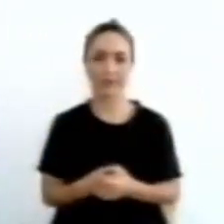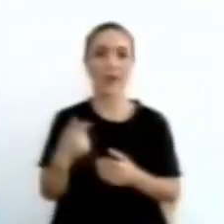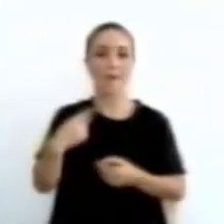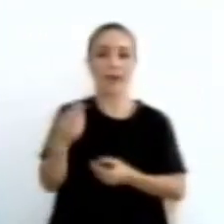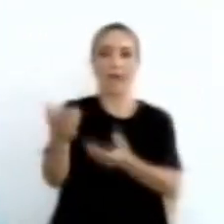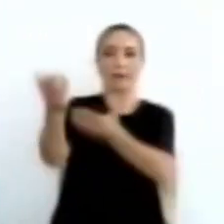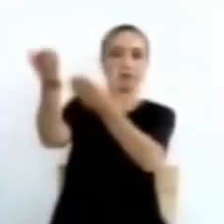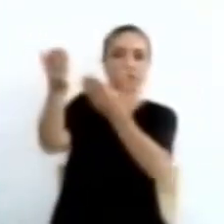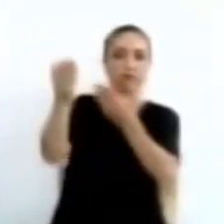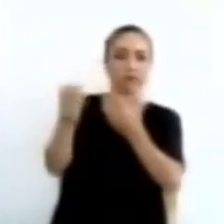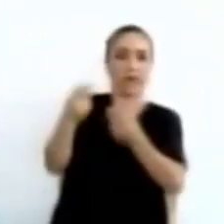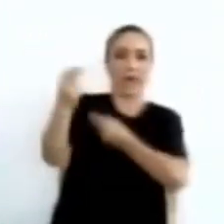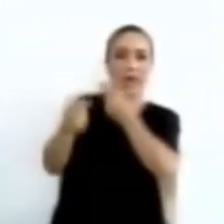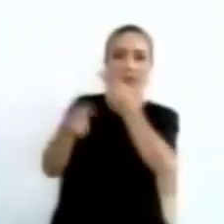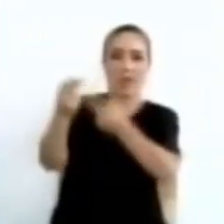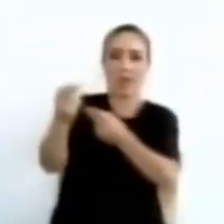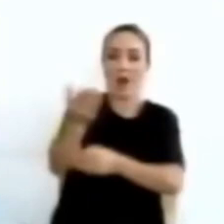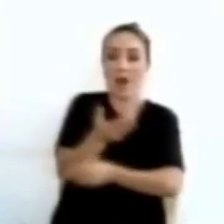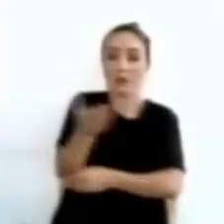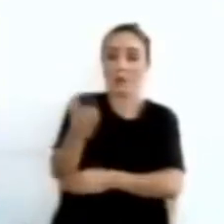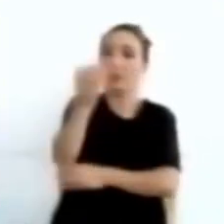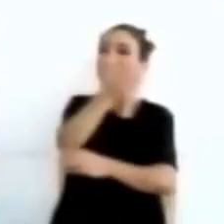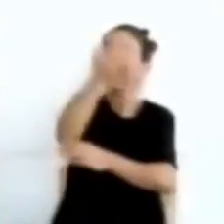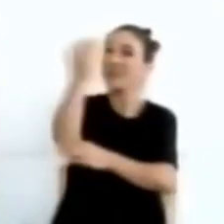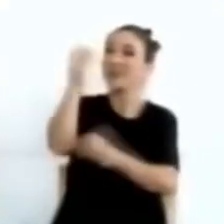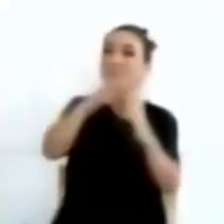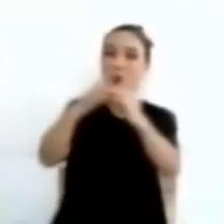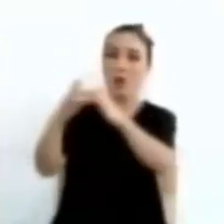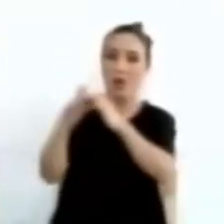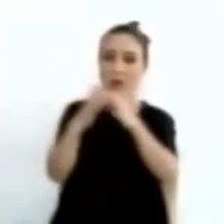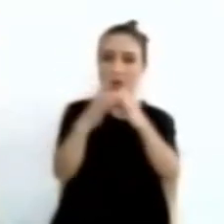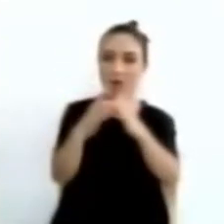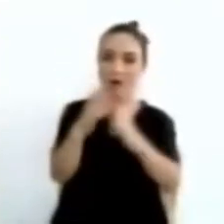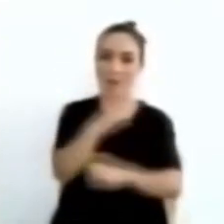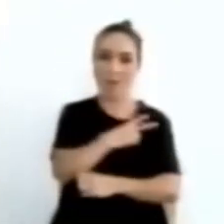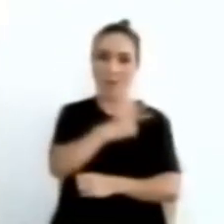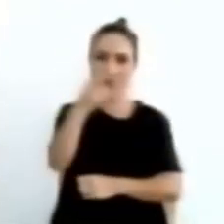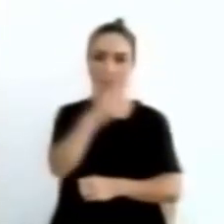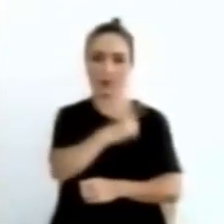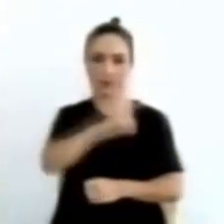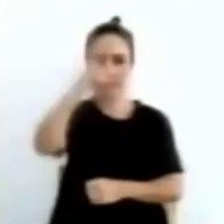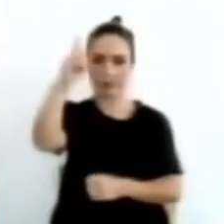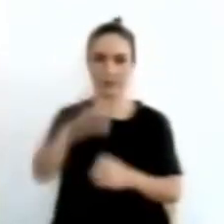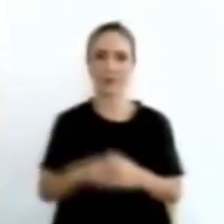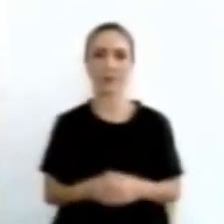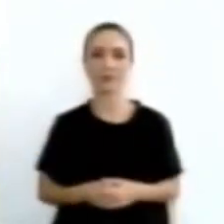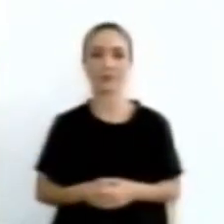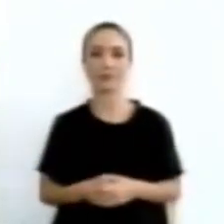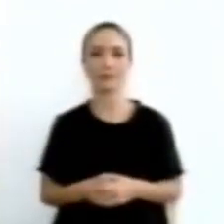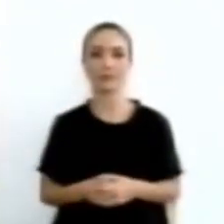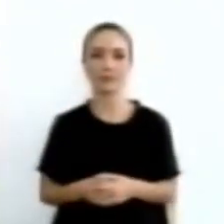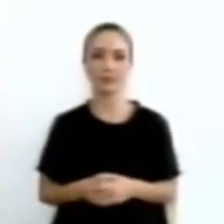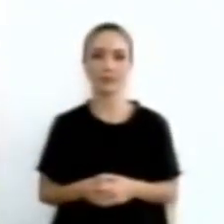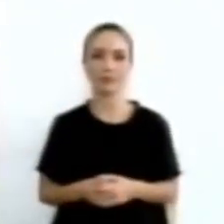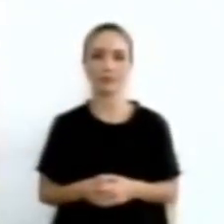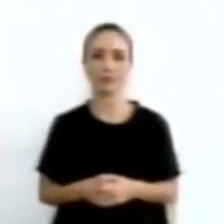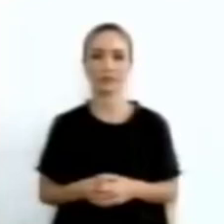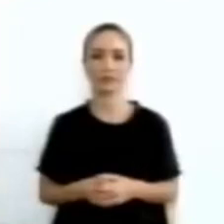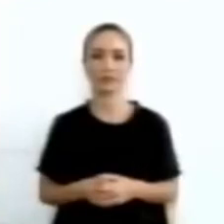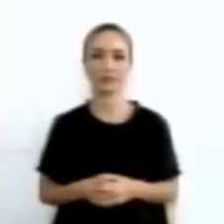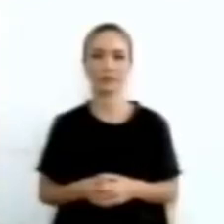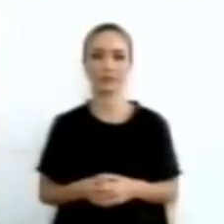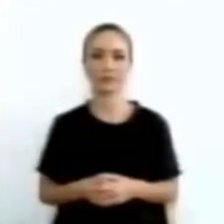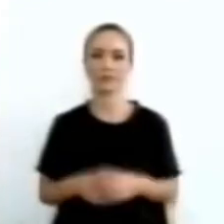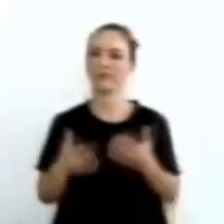en Cartago. La humilía estuvo a cargo del obispo de la diócesis de San Isidro del General, Juan Miguel